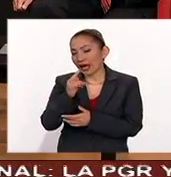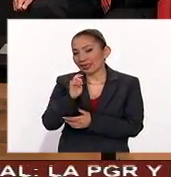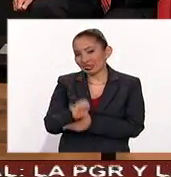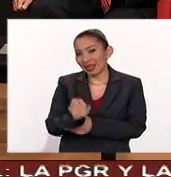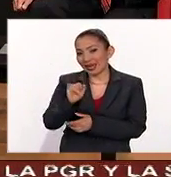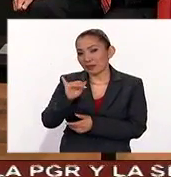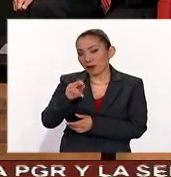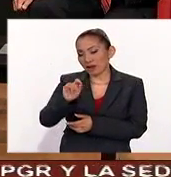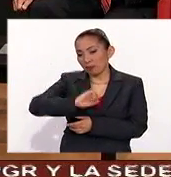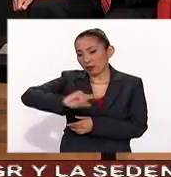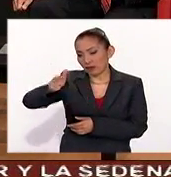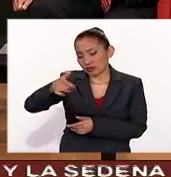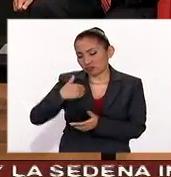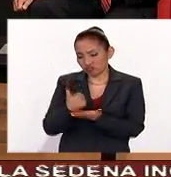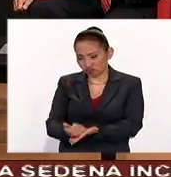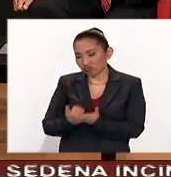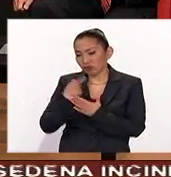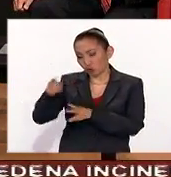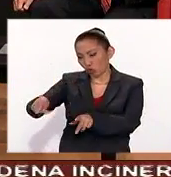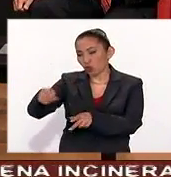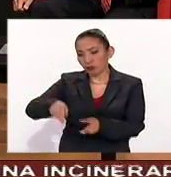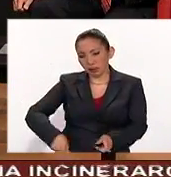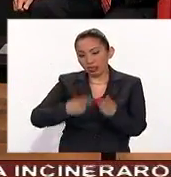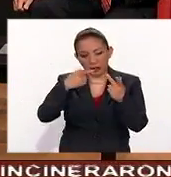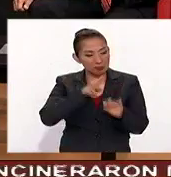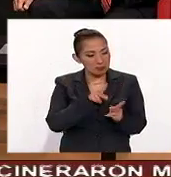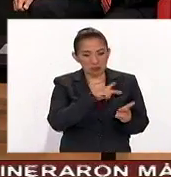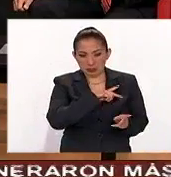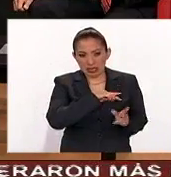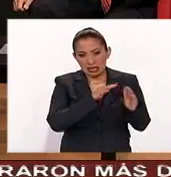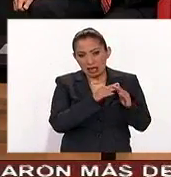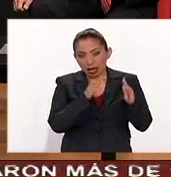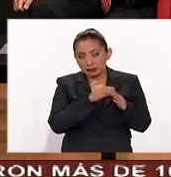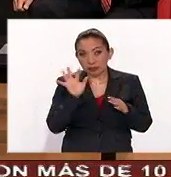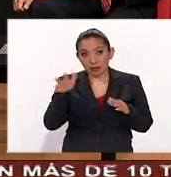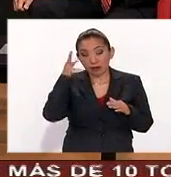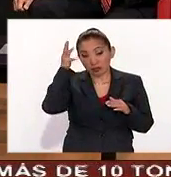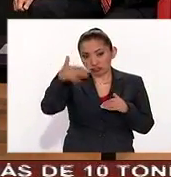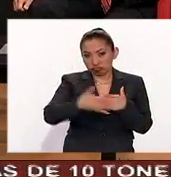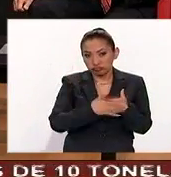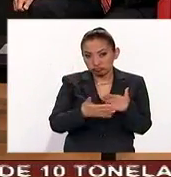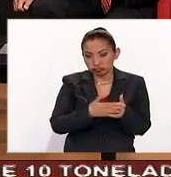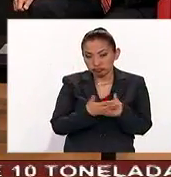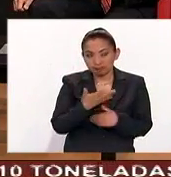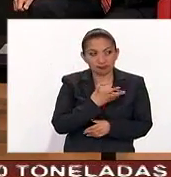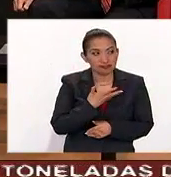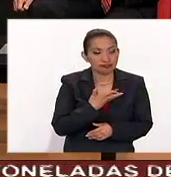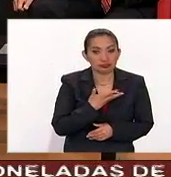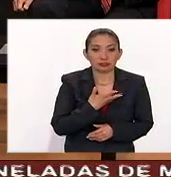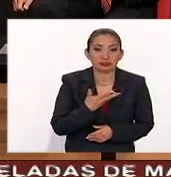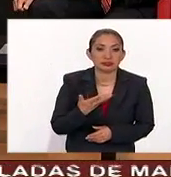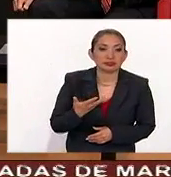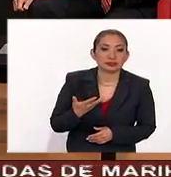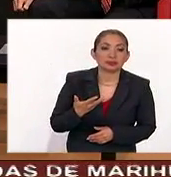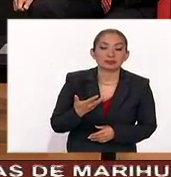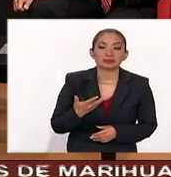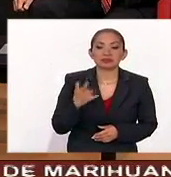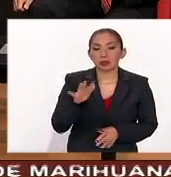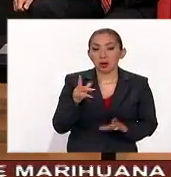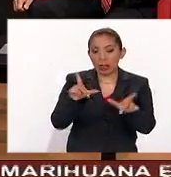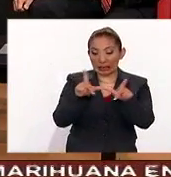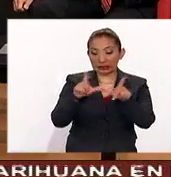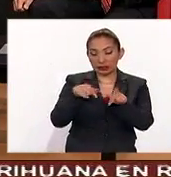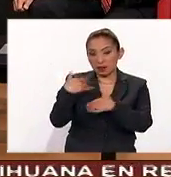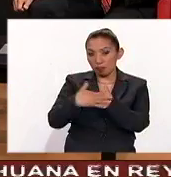profesional un agente inmobiliario como les digo en el futuro próximo van a tener vamos a tener unas